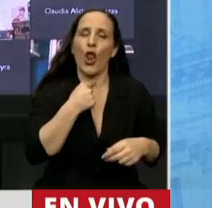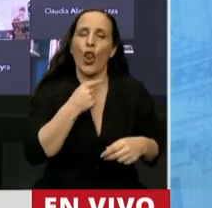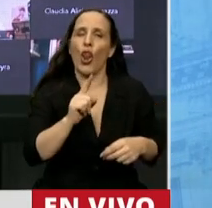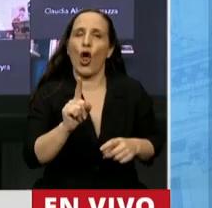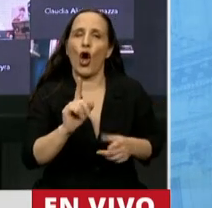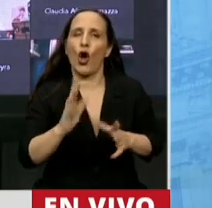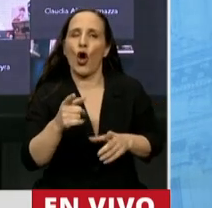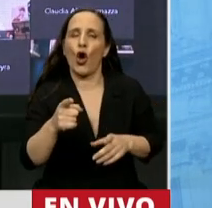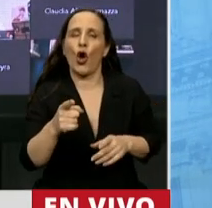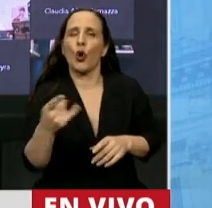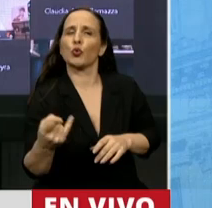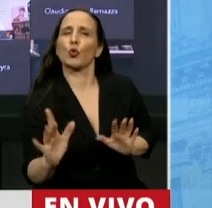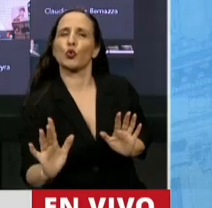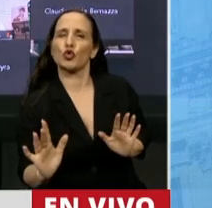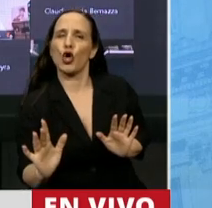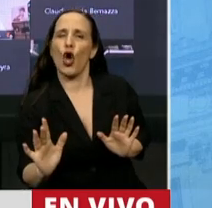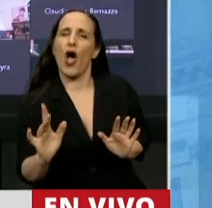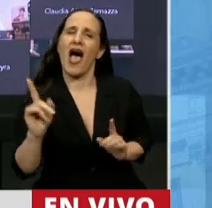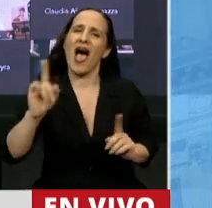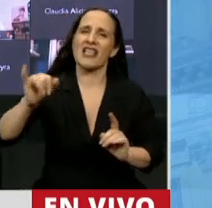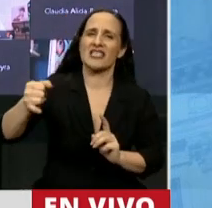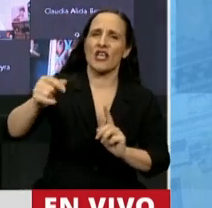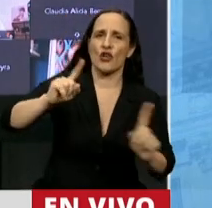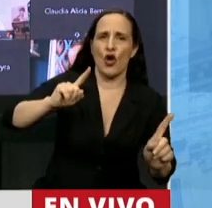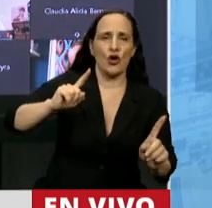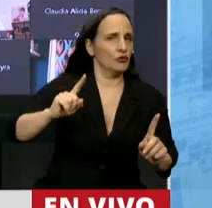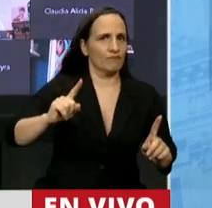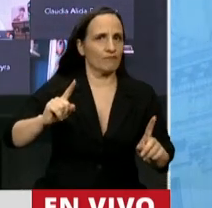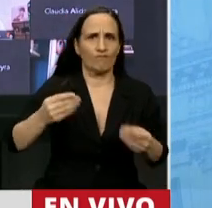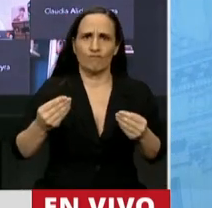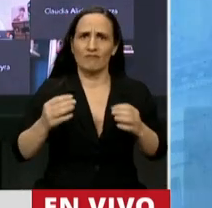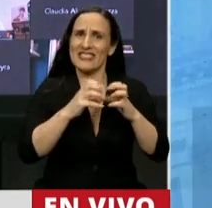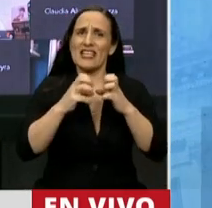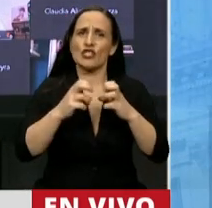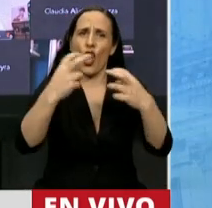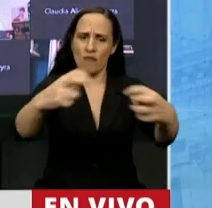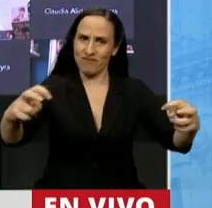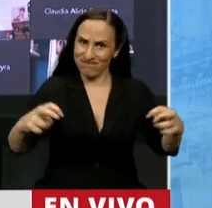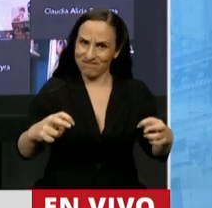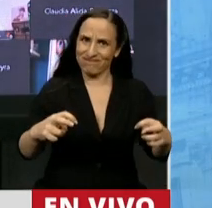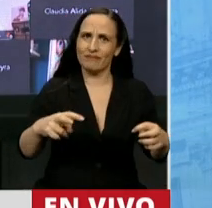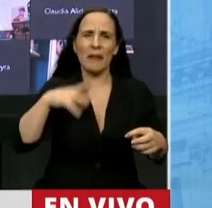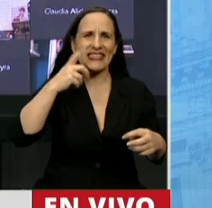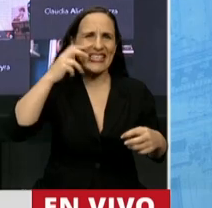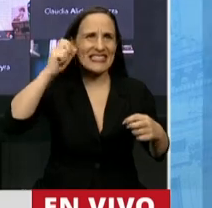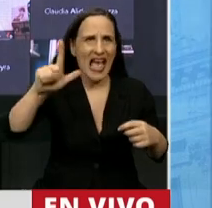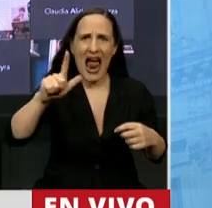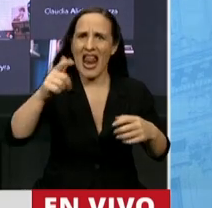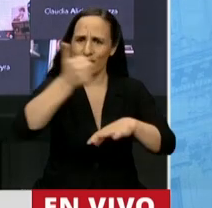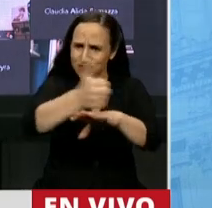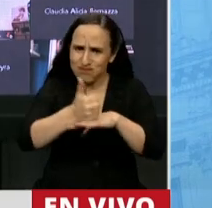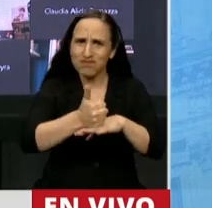presenciales truchas con excepciones. ¿Qué es una sesión presencial? Una sesión presencial es una